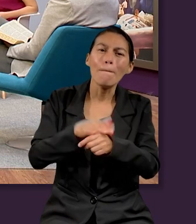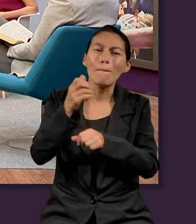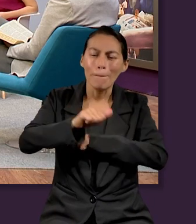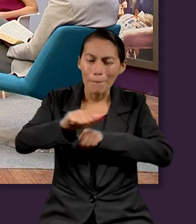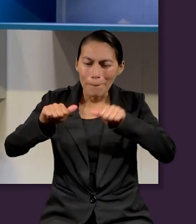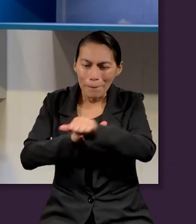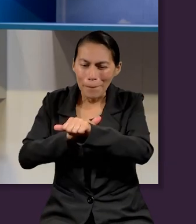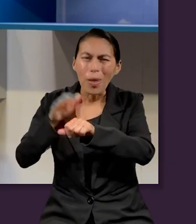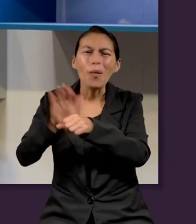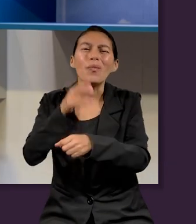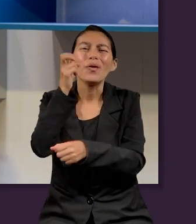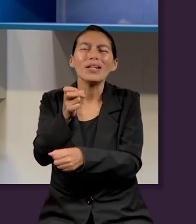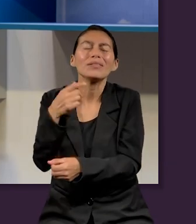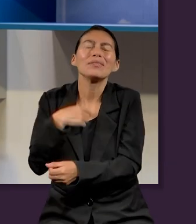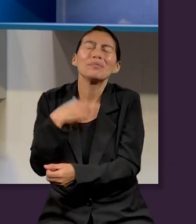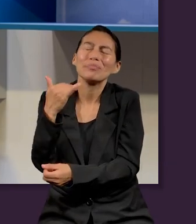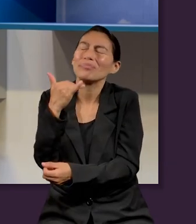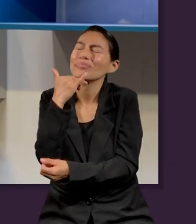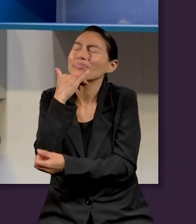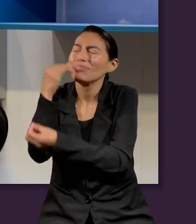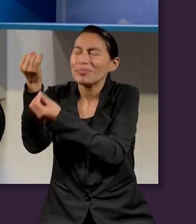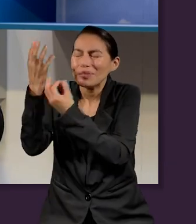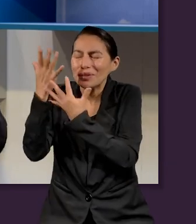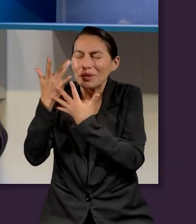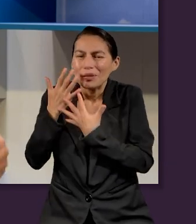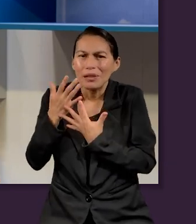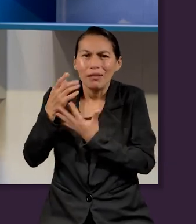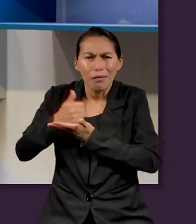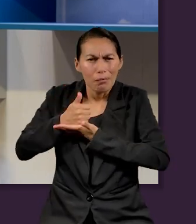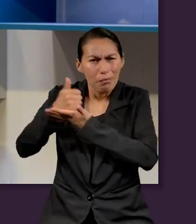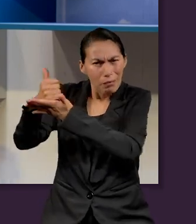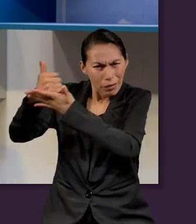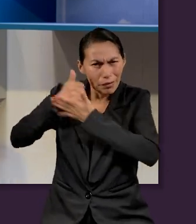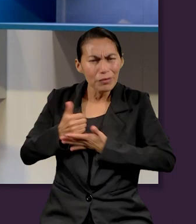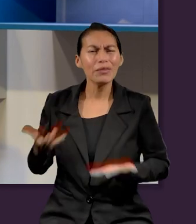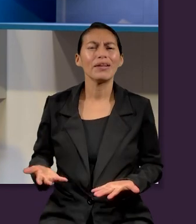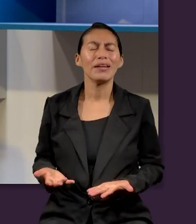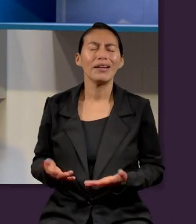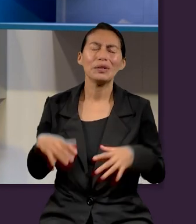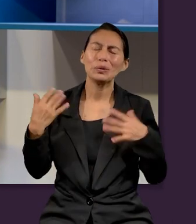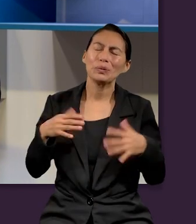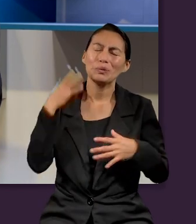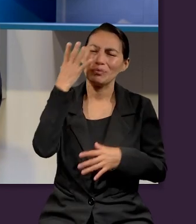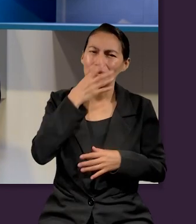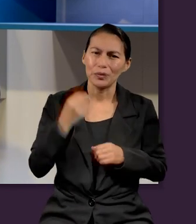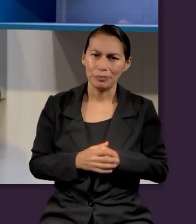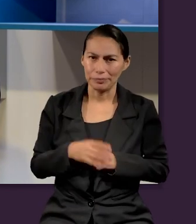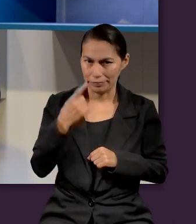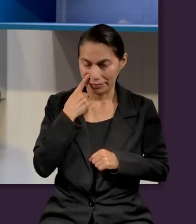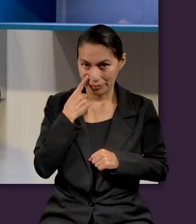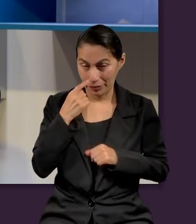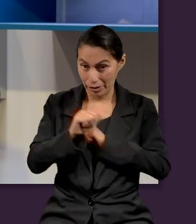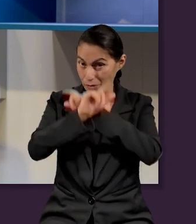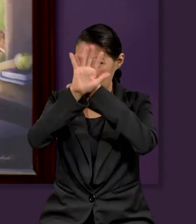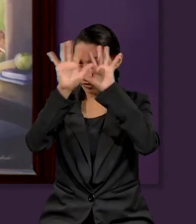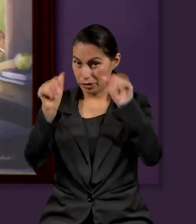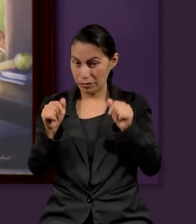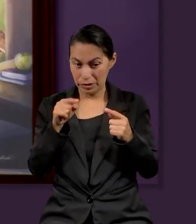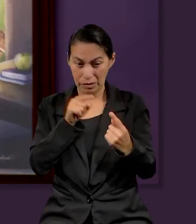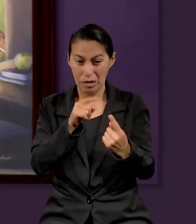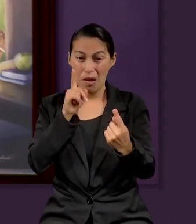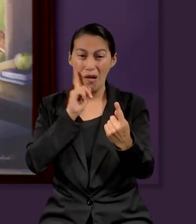para sustentarme. De hecho, hablando de sustento, en Apocalipsis capítulo 2 se nos presenta a la mujer